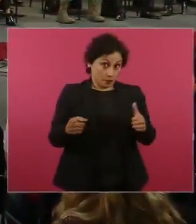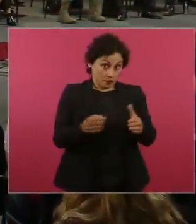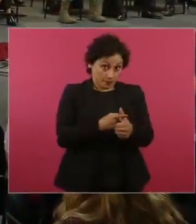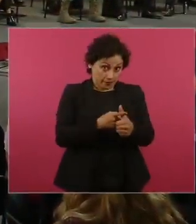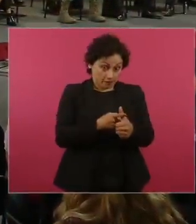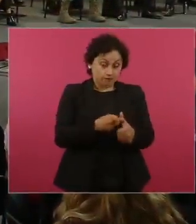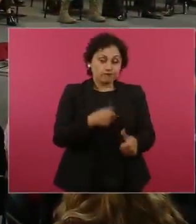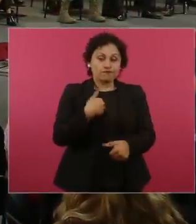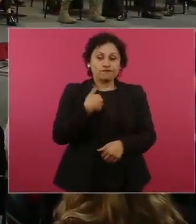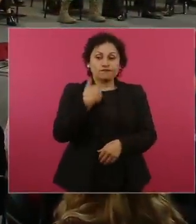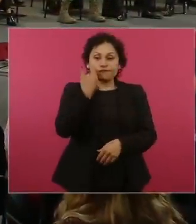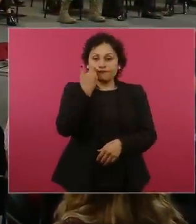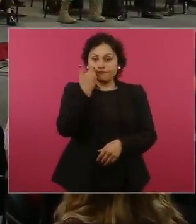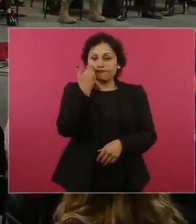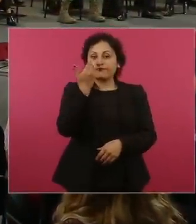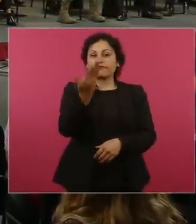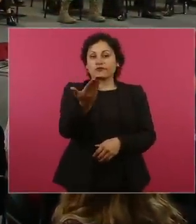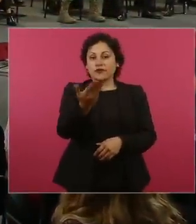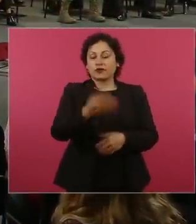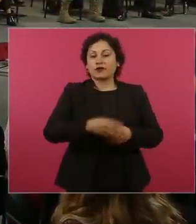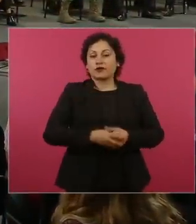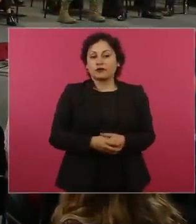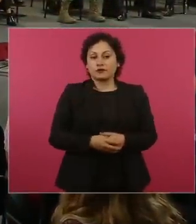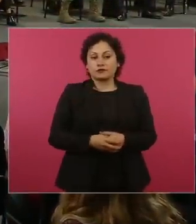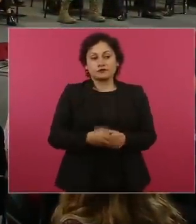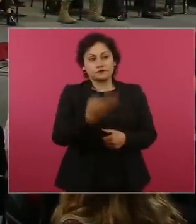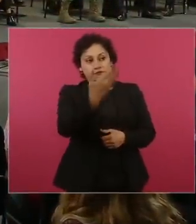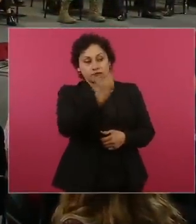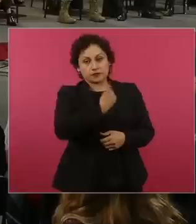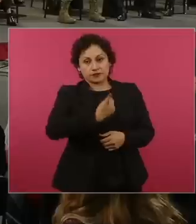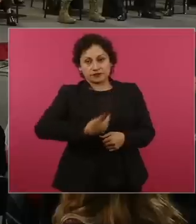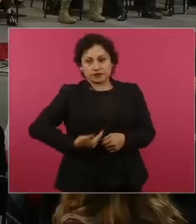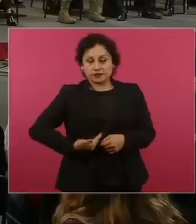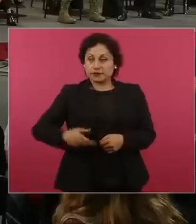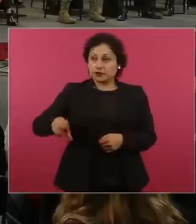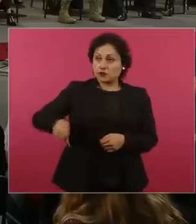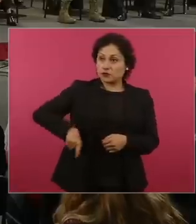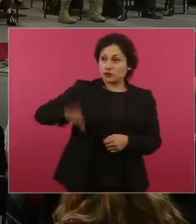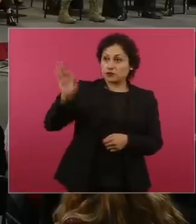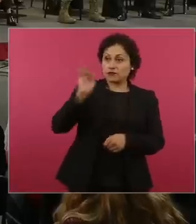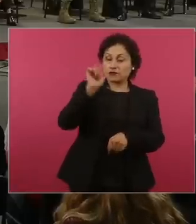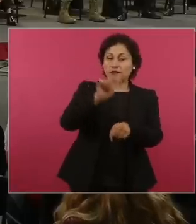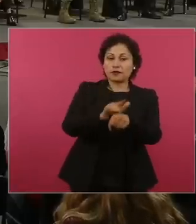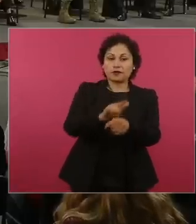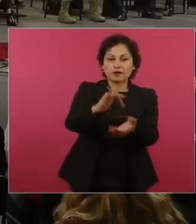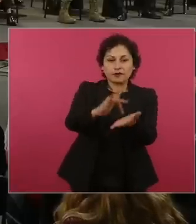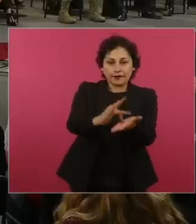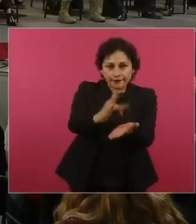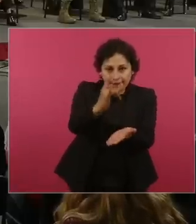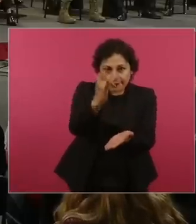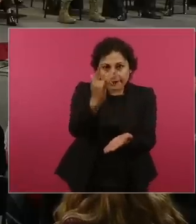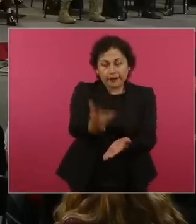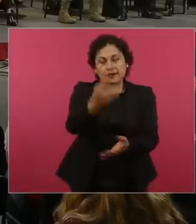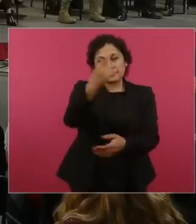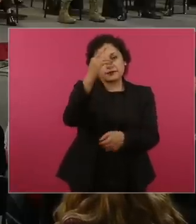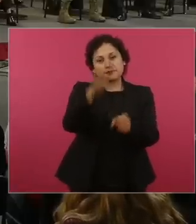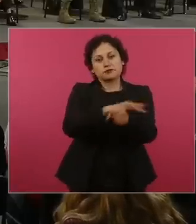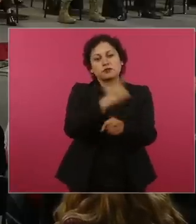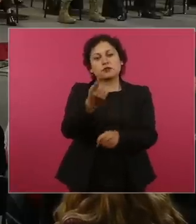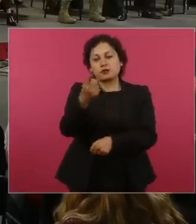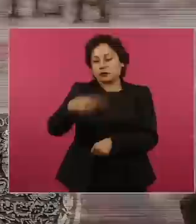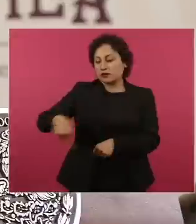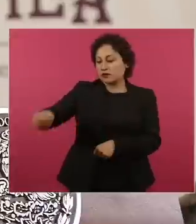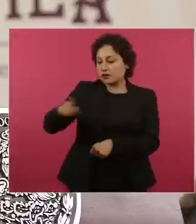Quiero darles la gracia al señor presidente y al gobierno federal por todo el apoyo que le están dando a todos nuestros